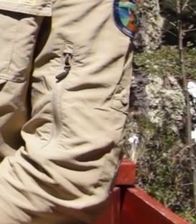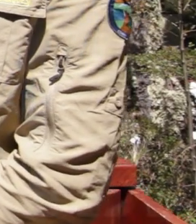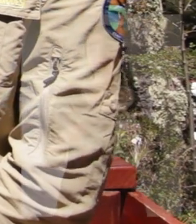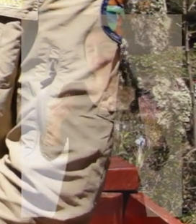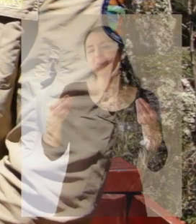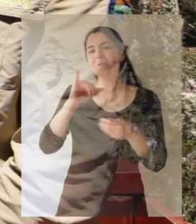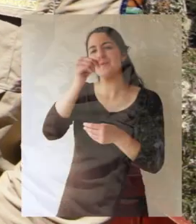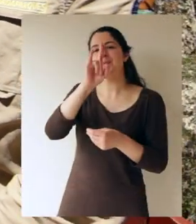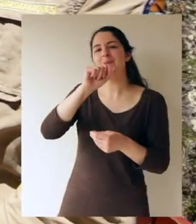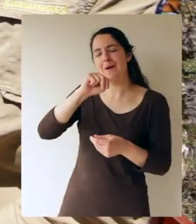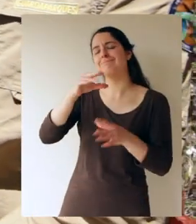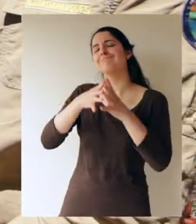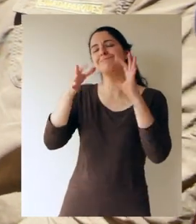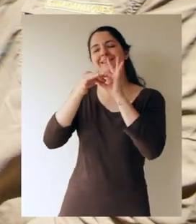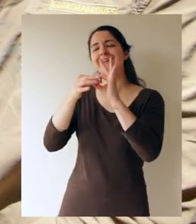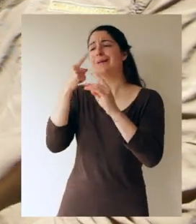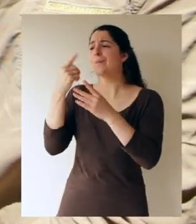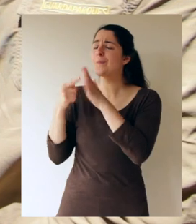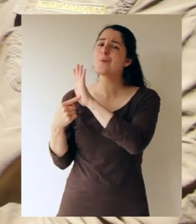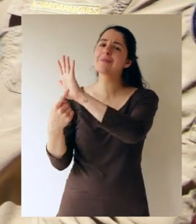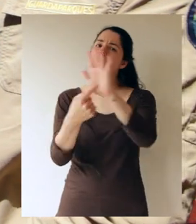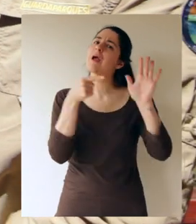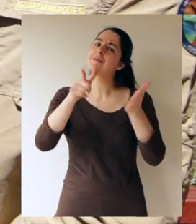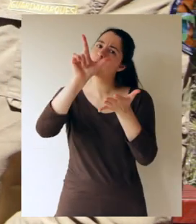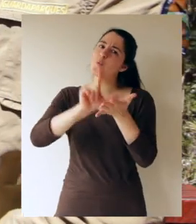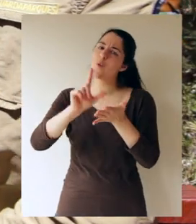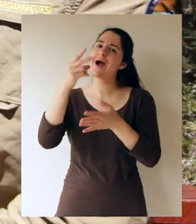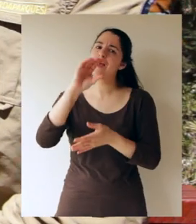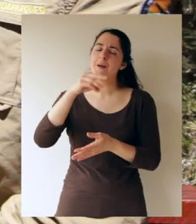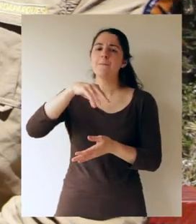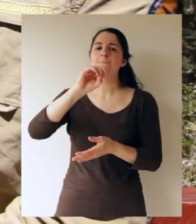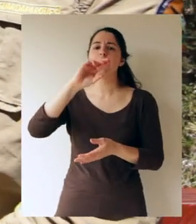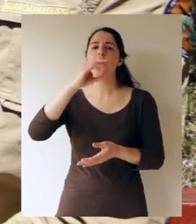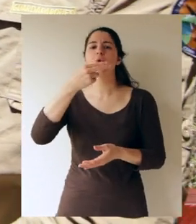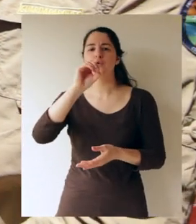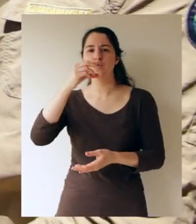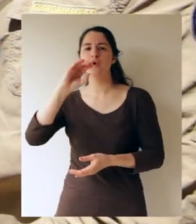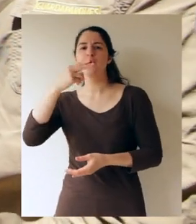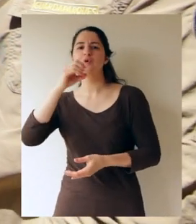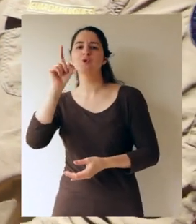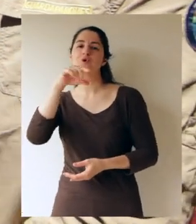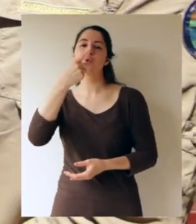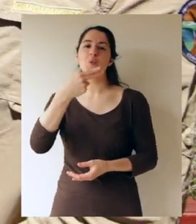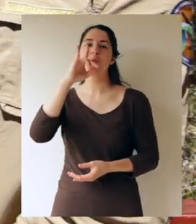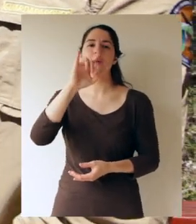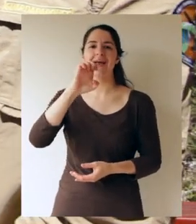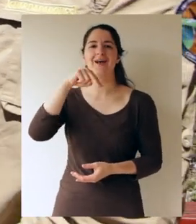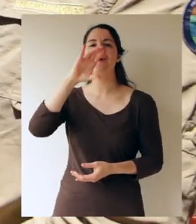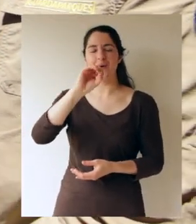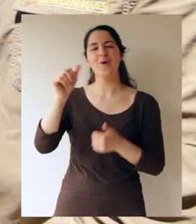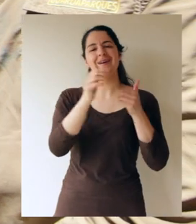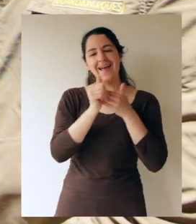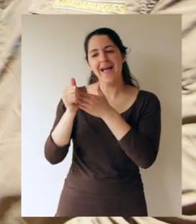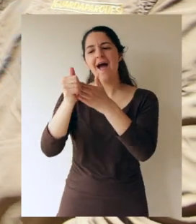Bueno Juan Carlos, muchas gracias por habernos mostrado la Reserva Nacional Mocho Terhuenco, por habernos guiado por su sendero y habernos dado